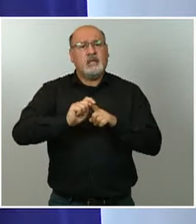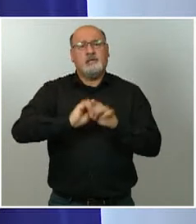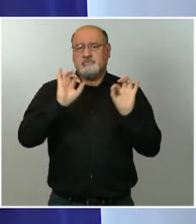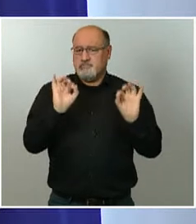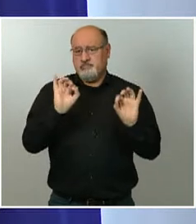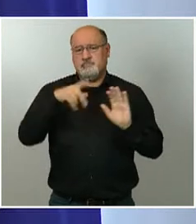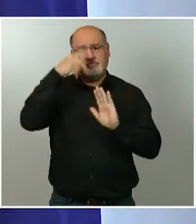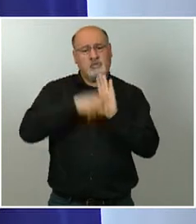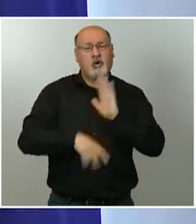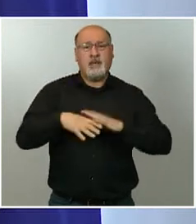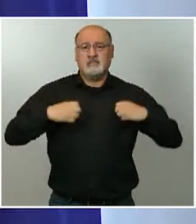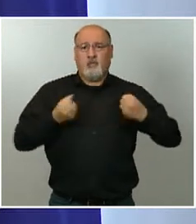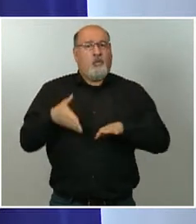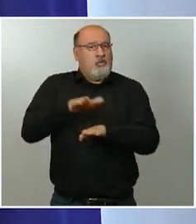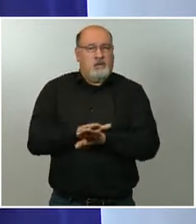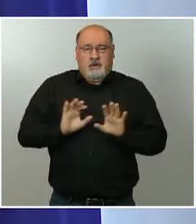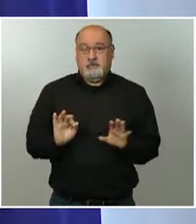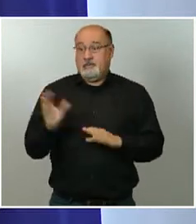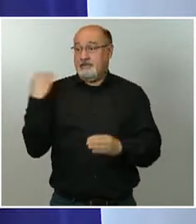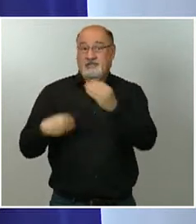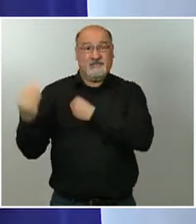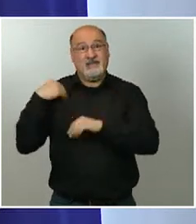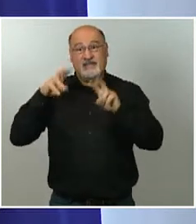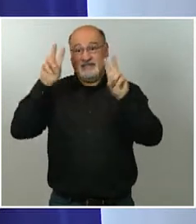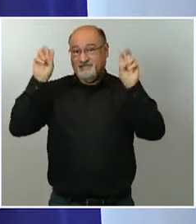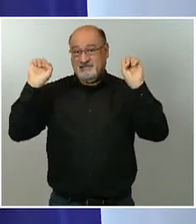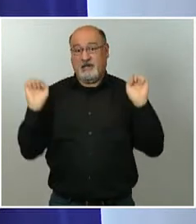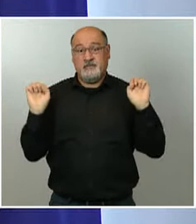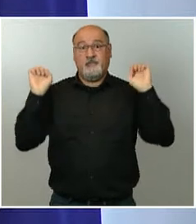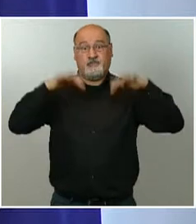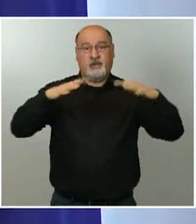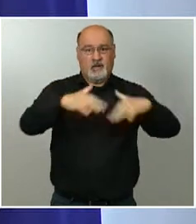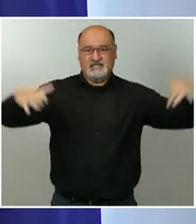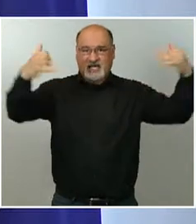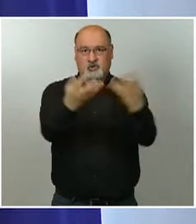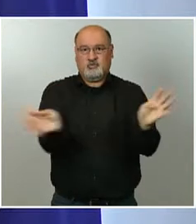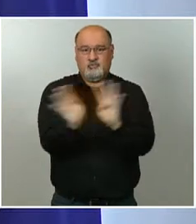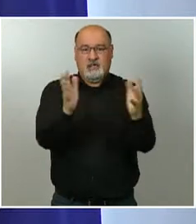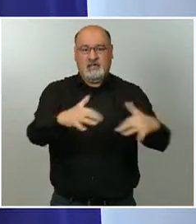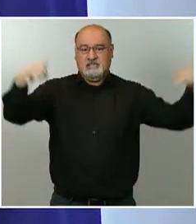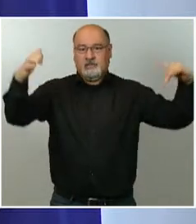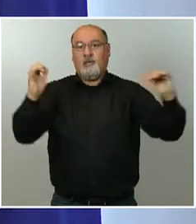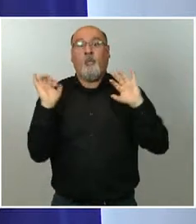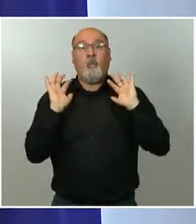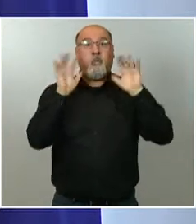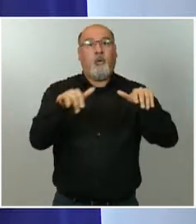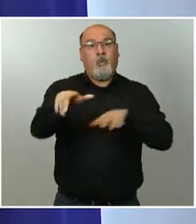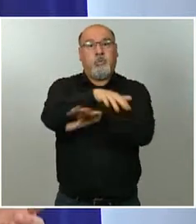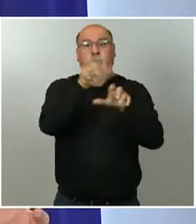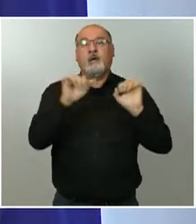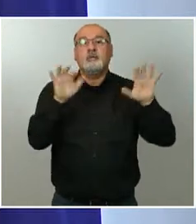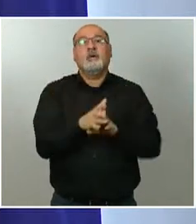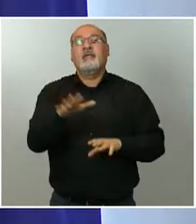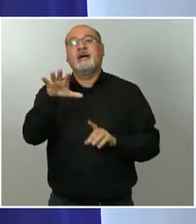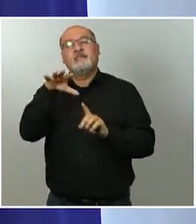diciendo, cuando se me preguntaba por la vuelta del público, que no lo iba a decidir el ministro de Deporte siguiendo criterios deportivos, o el presidente